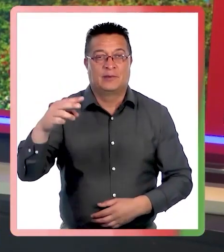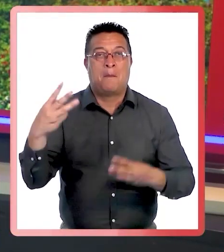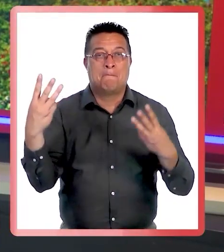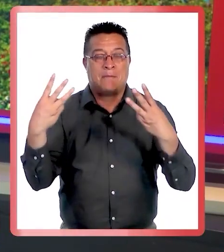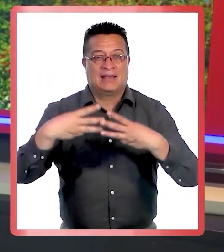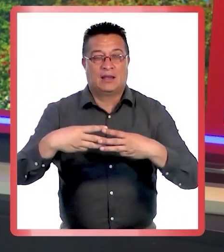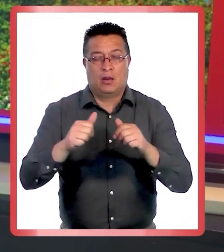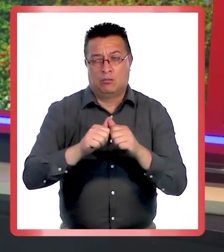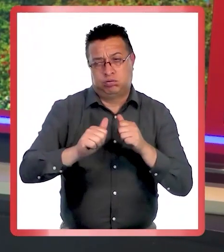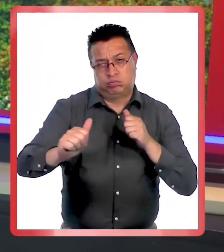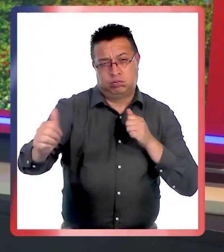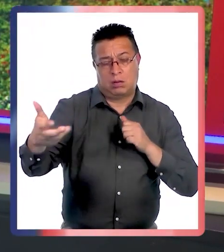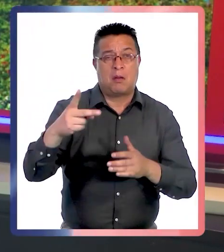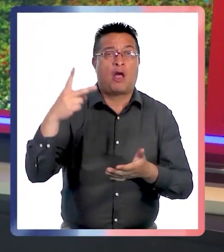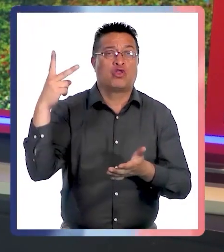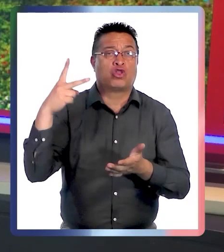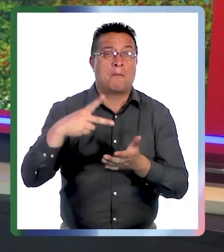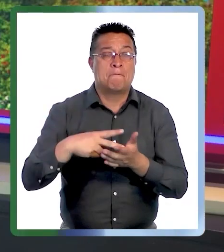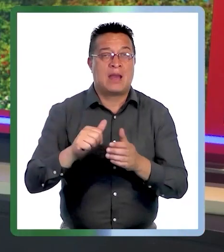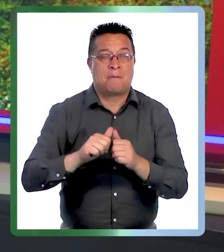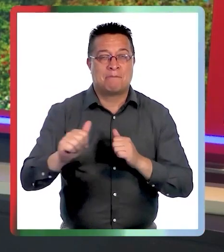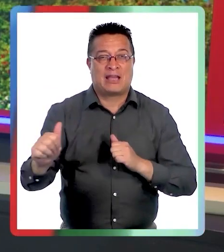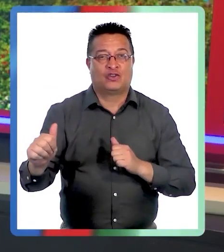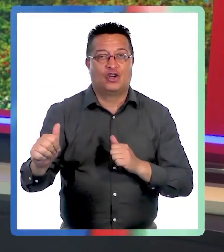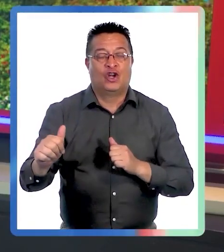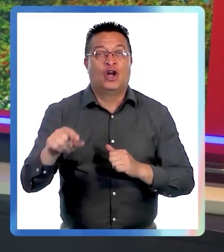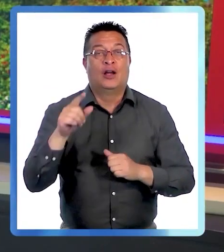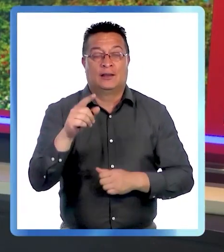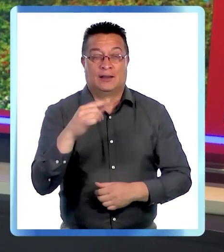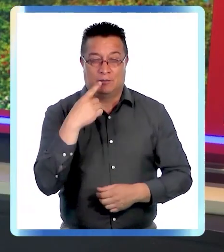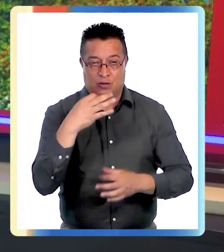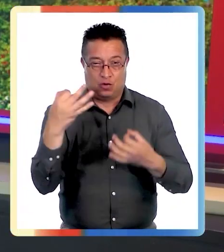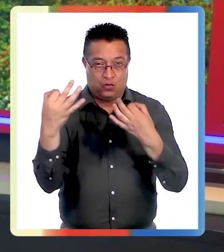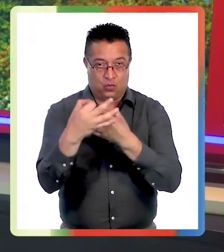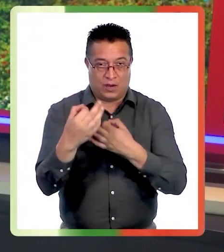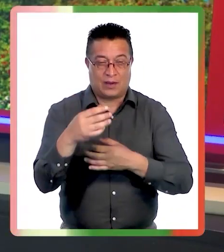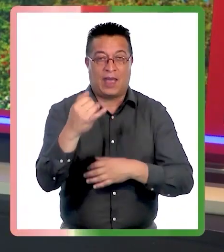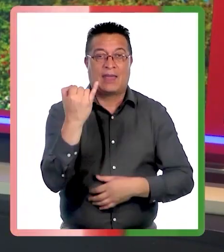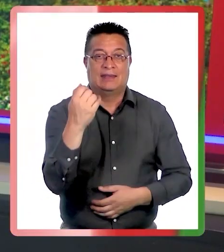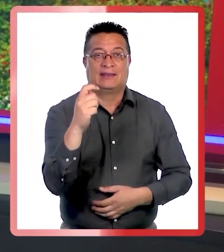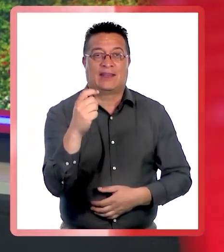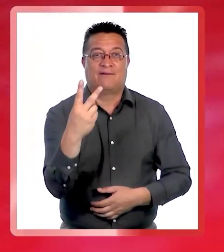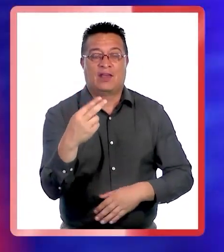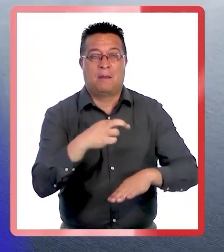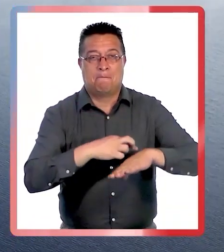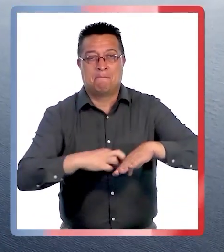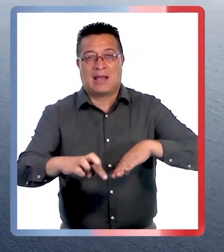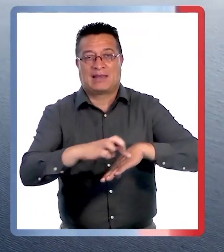una longitud de más de 2000 metros. Desde ITV Patagonia nos cuenta.